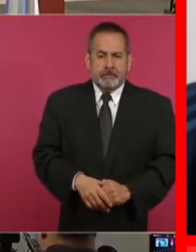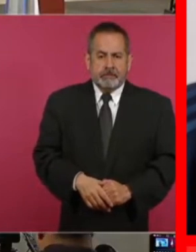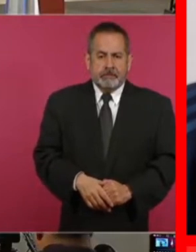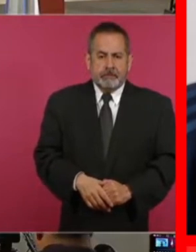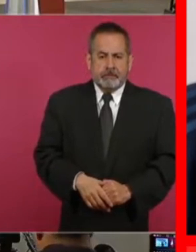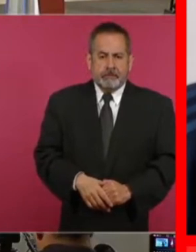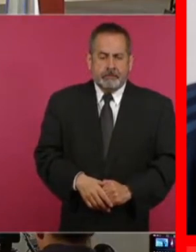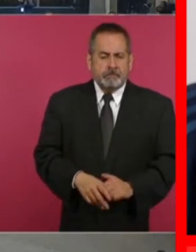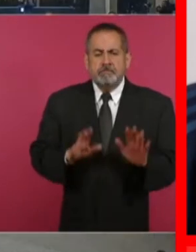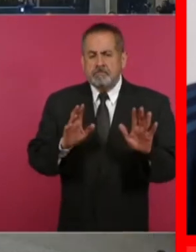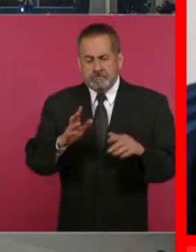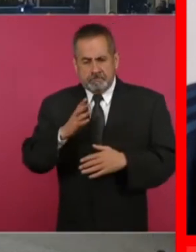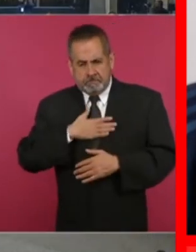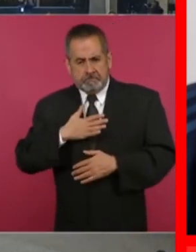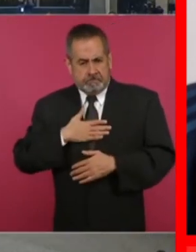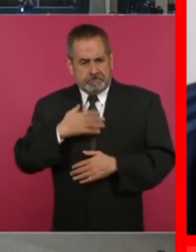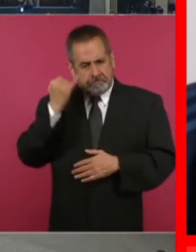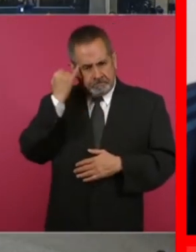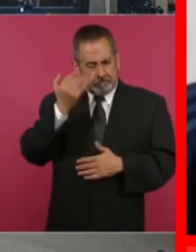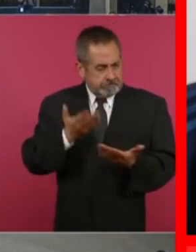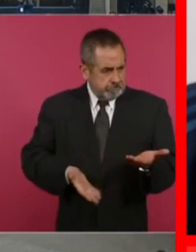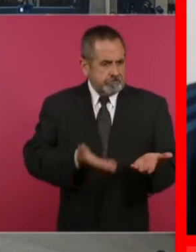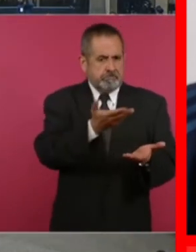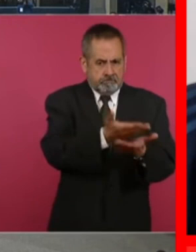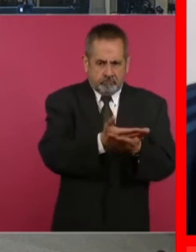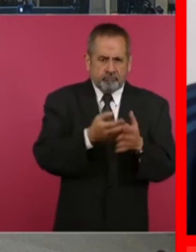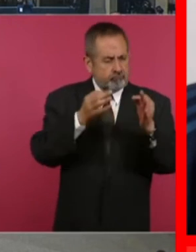entonces, ¿qué les propusimos formalmente?